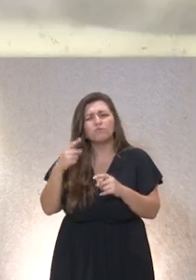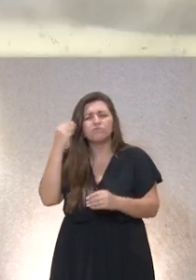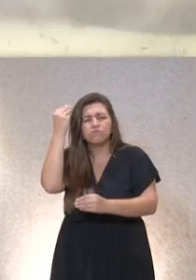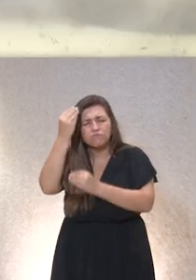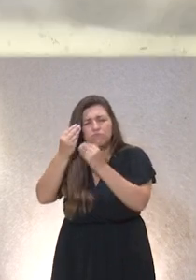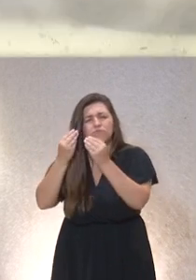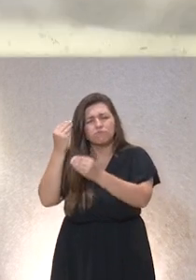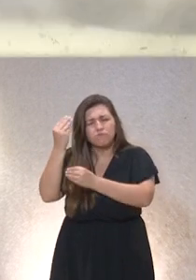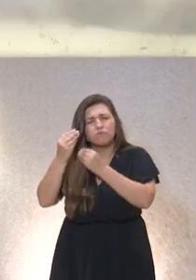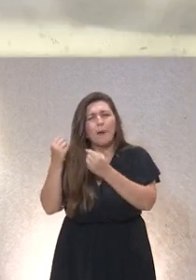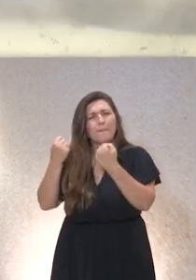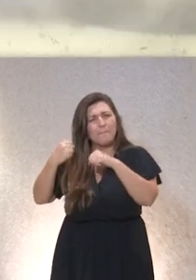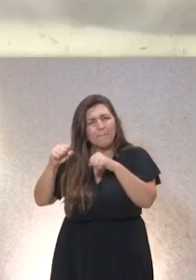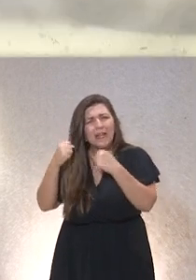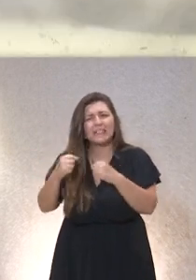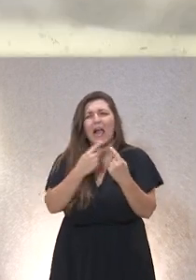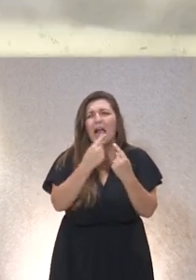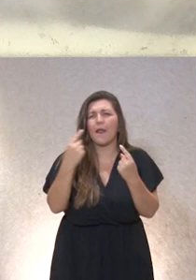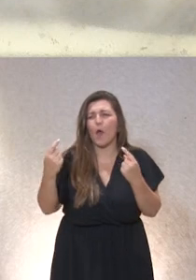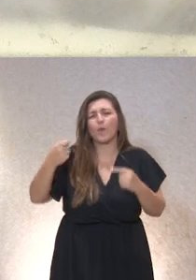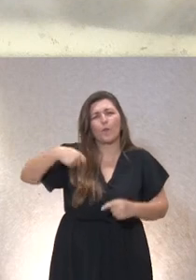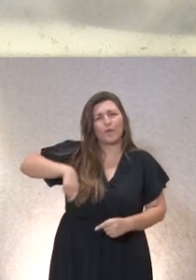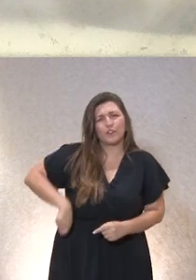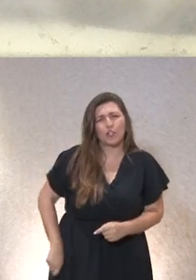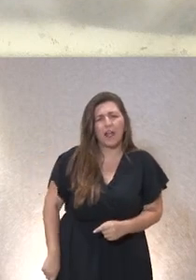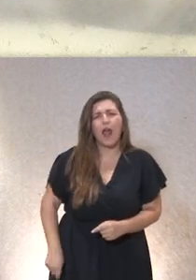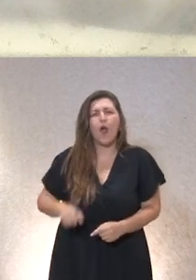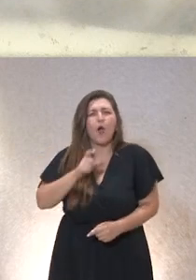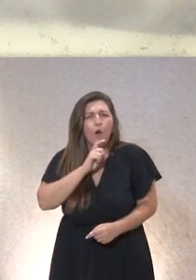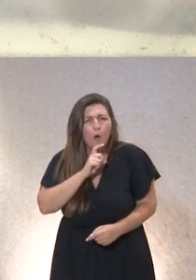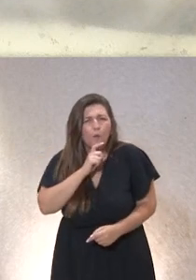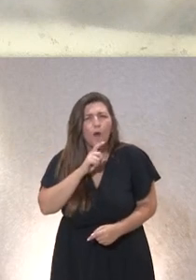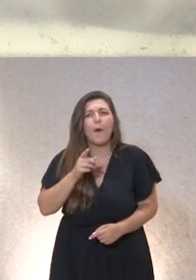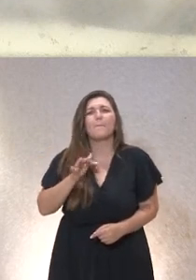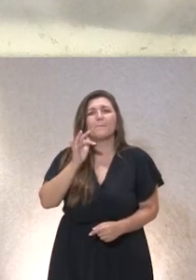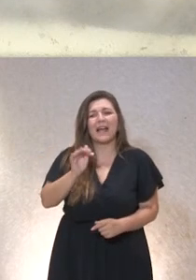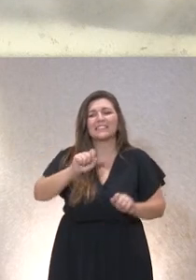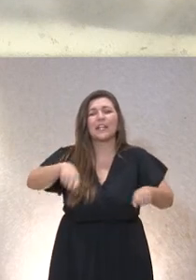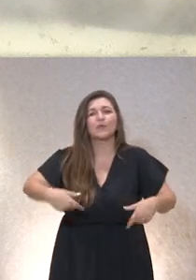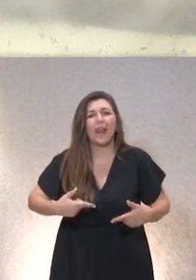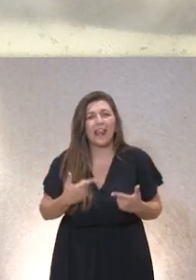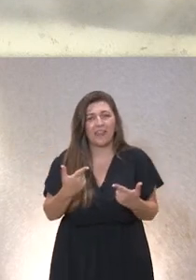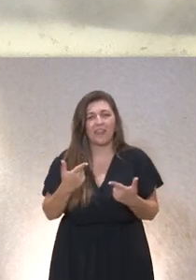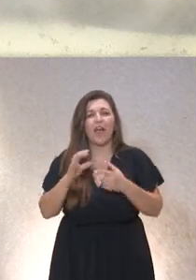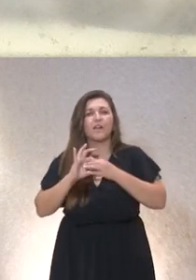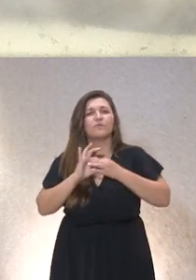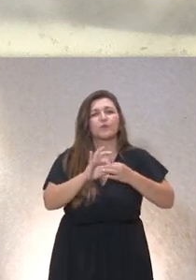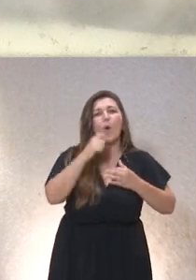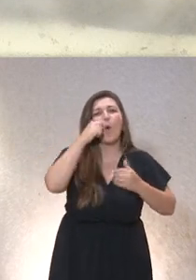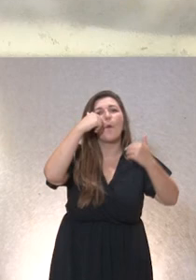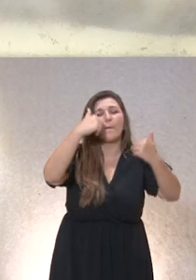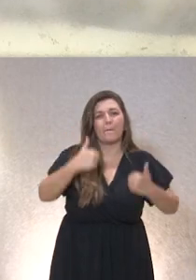nuestras propias prácticas profesionales y sobre la naturaleza del vínculo humano que